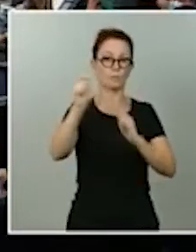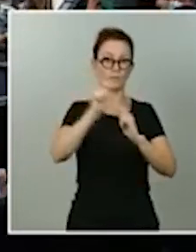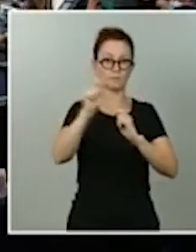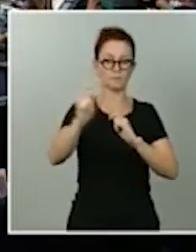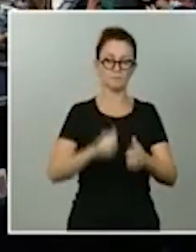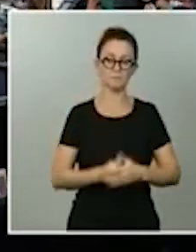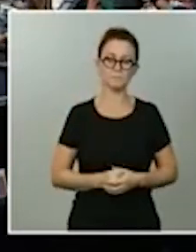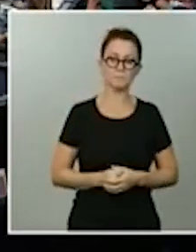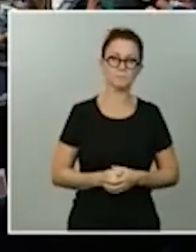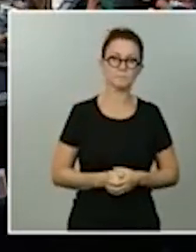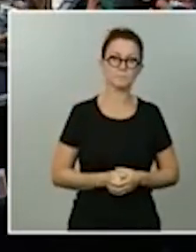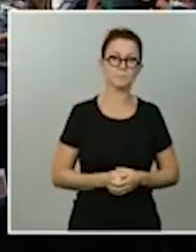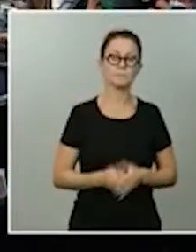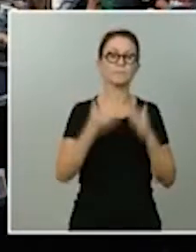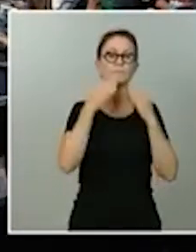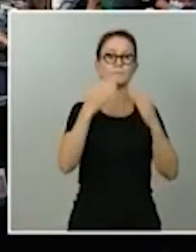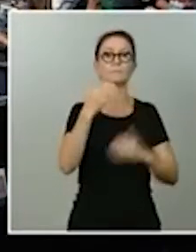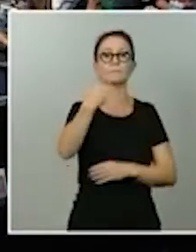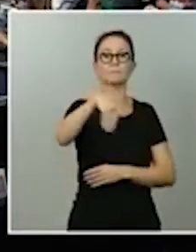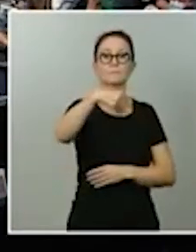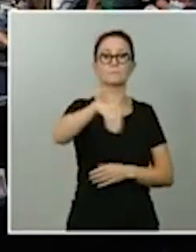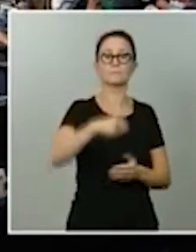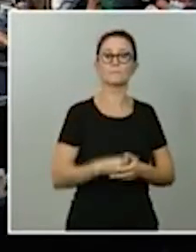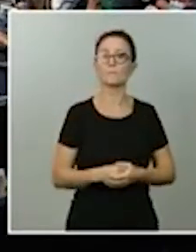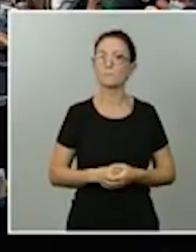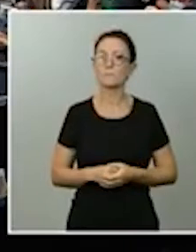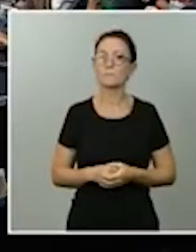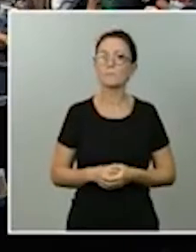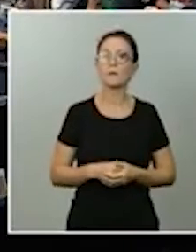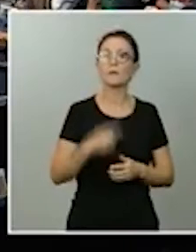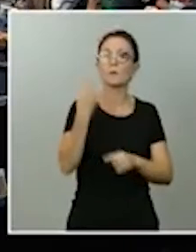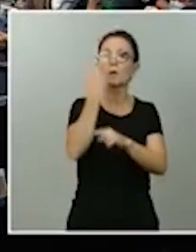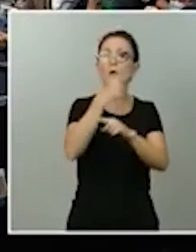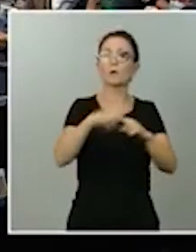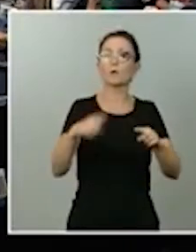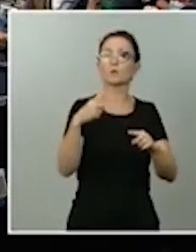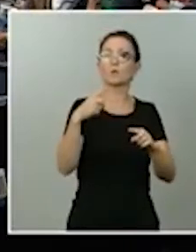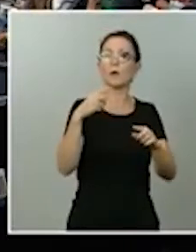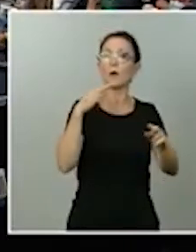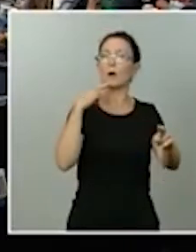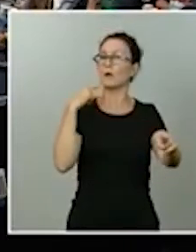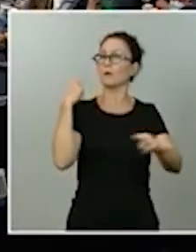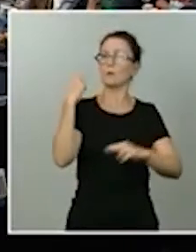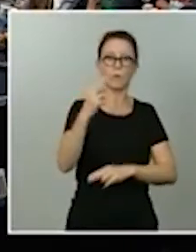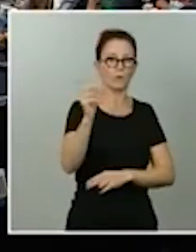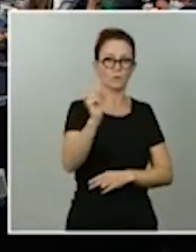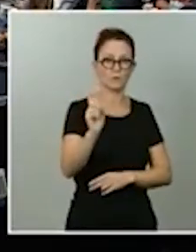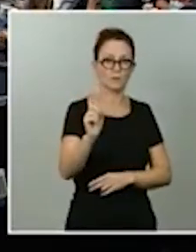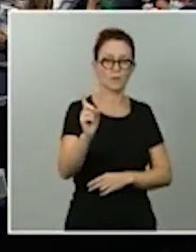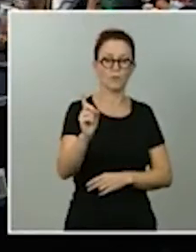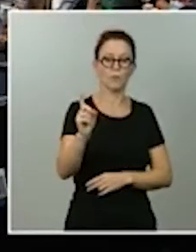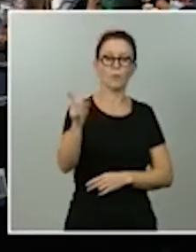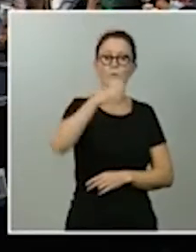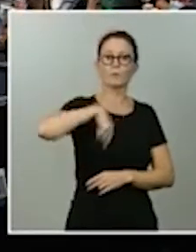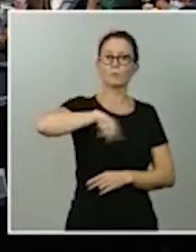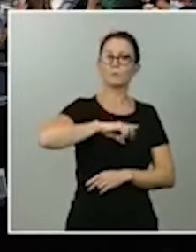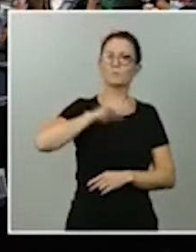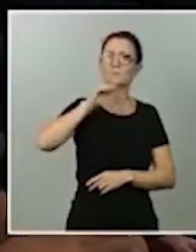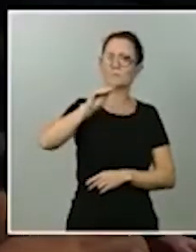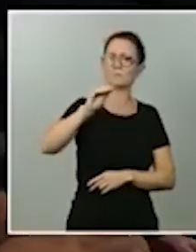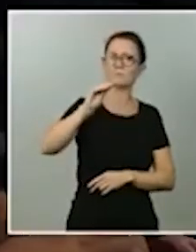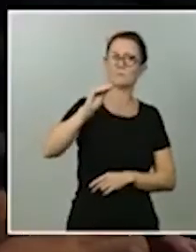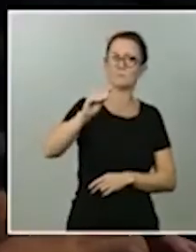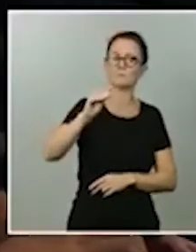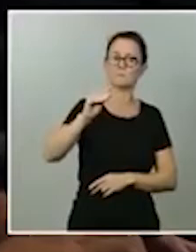gracias presidente hay una cosa que no ha contestado que es cuando le hemos preguntado por las causas si ha analizado el gobierno las